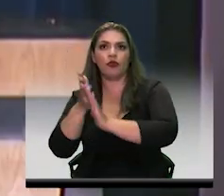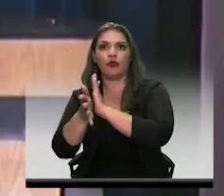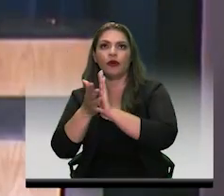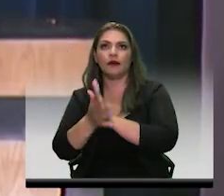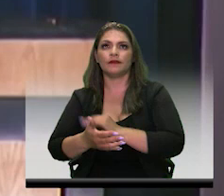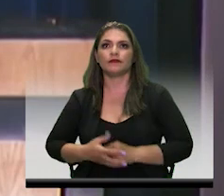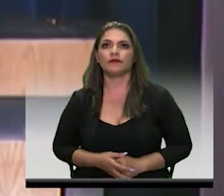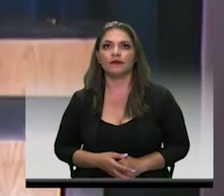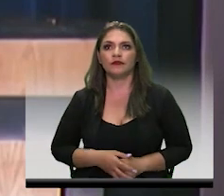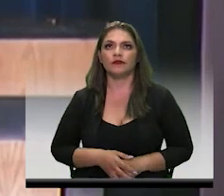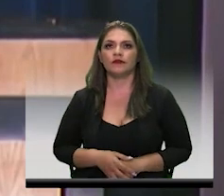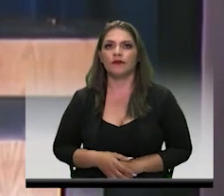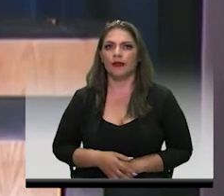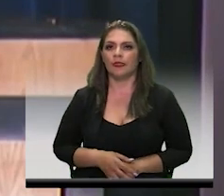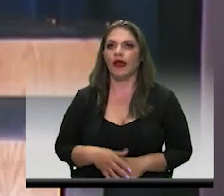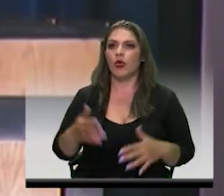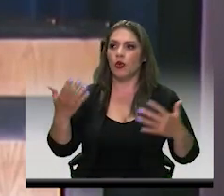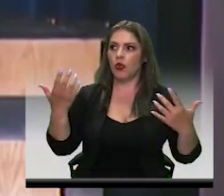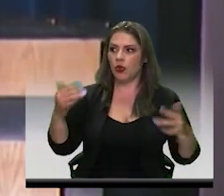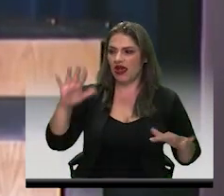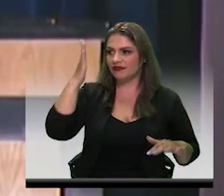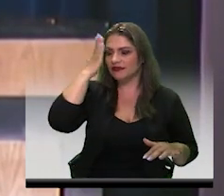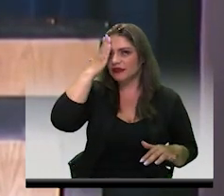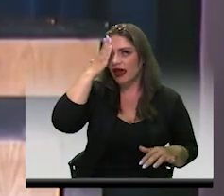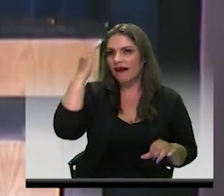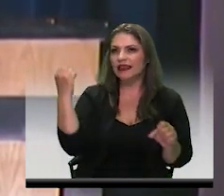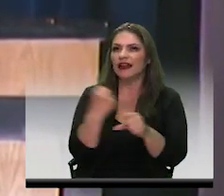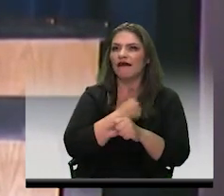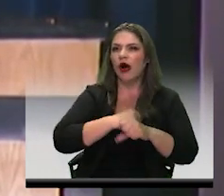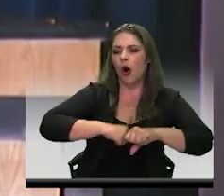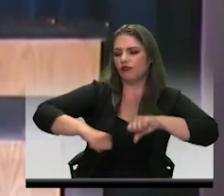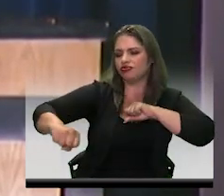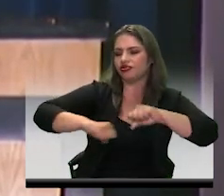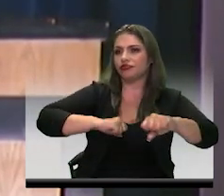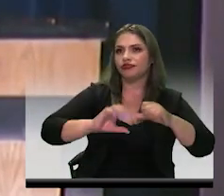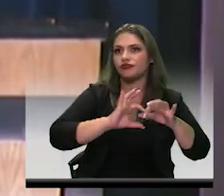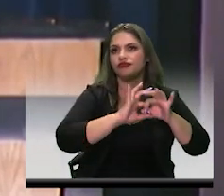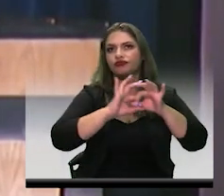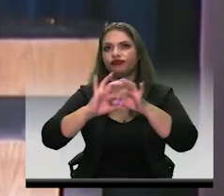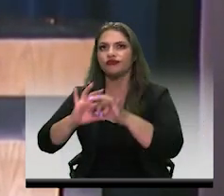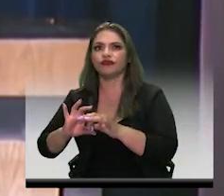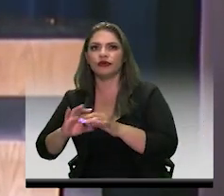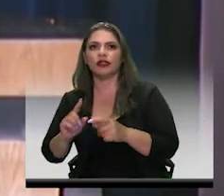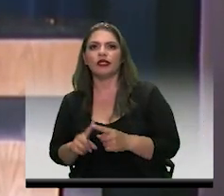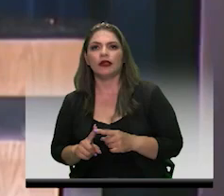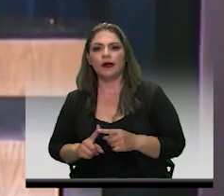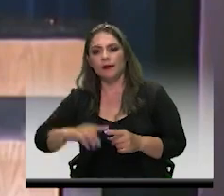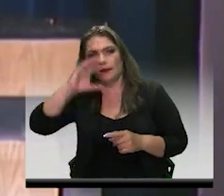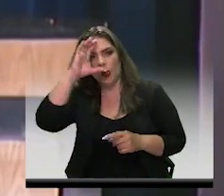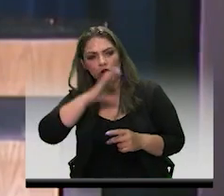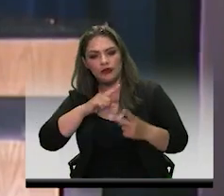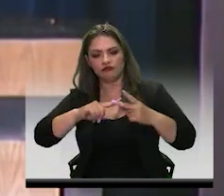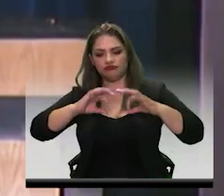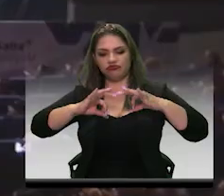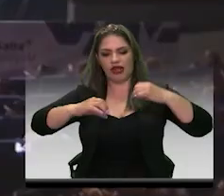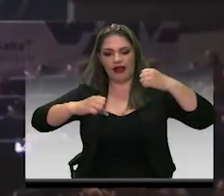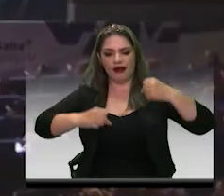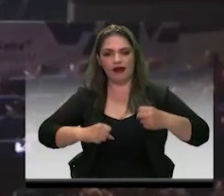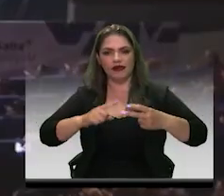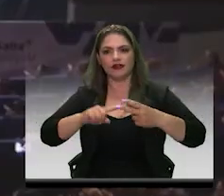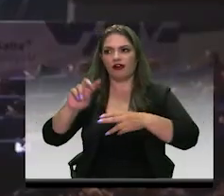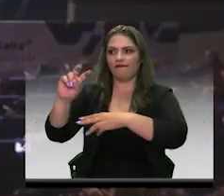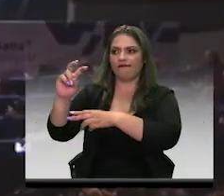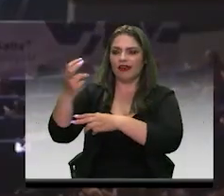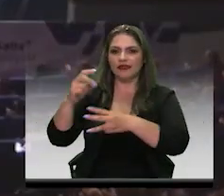reconoció el trabajo articulado que desempeña la policía, el ejército, fiscalía, los